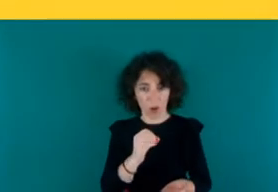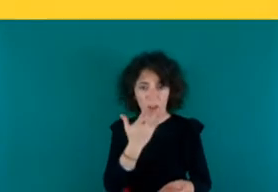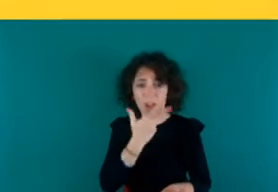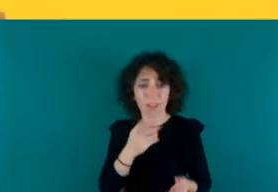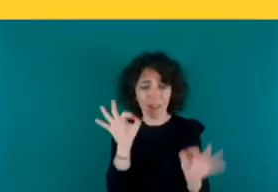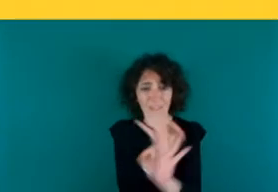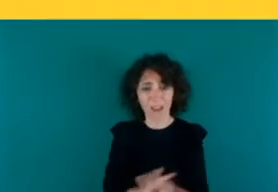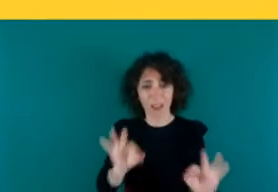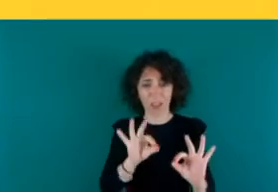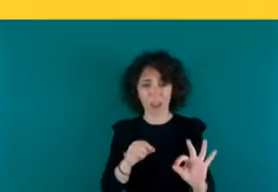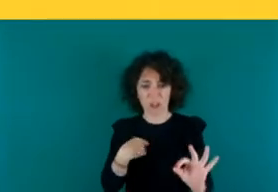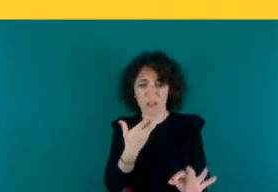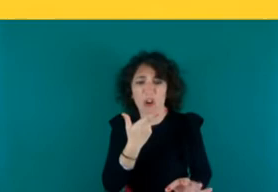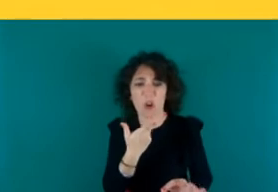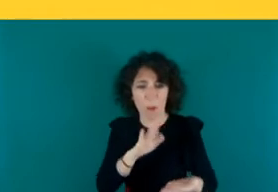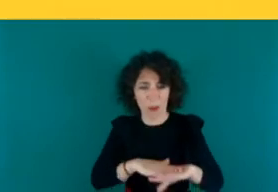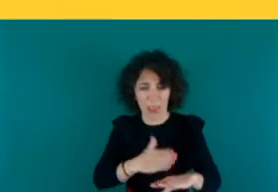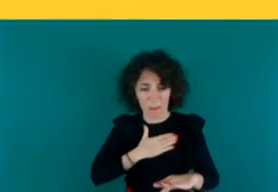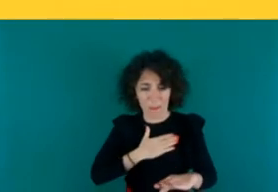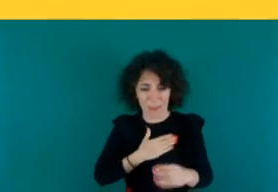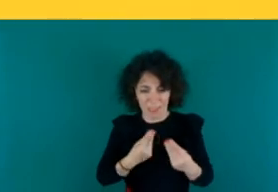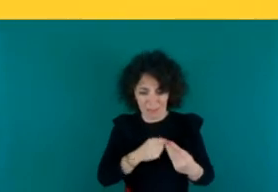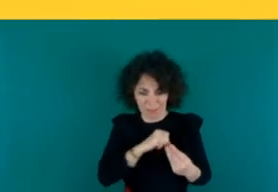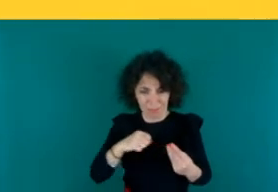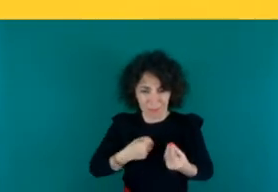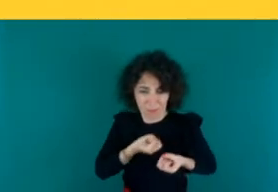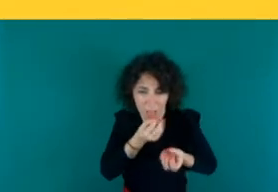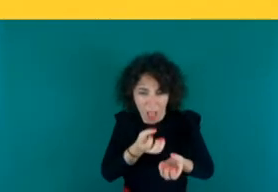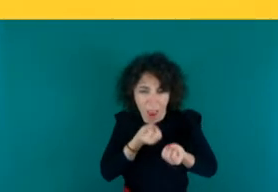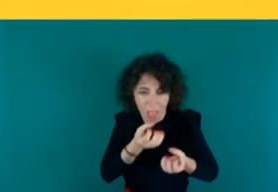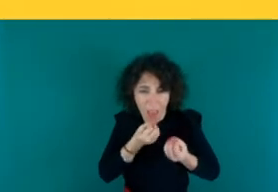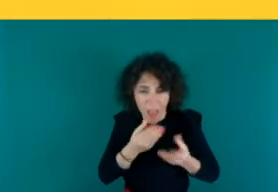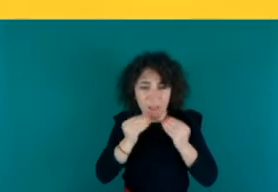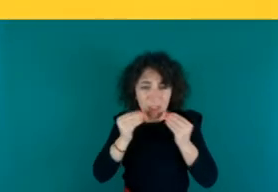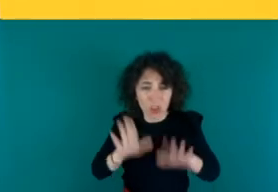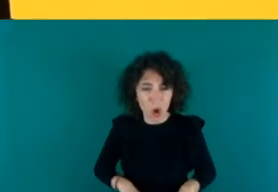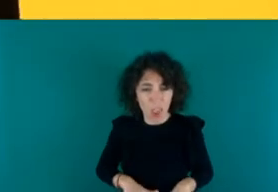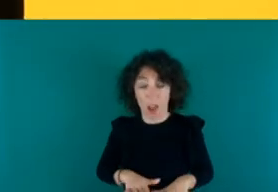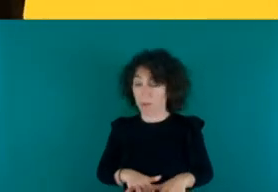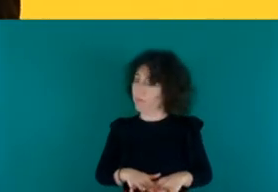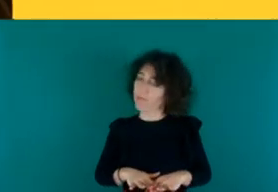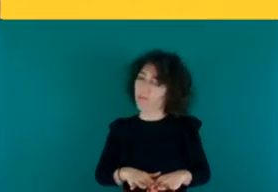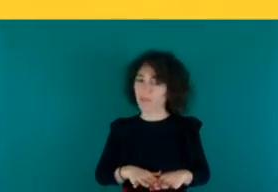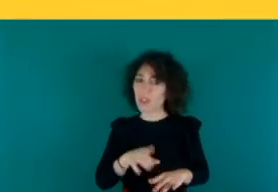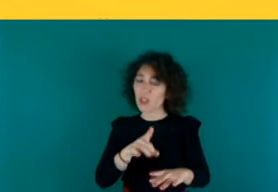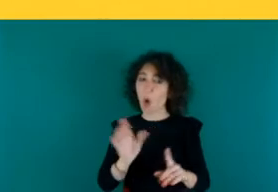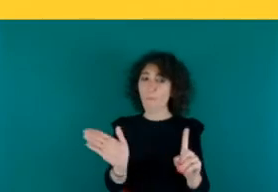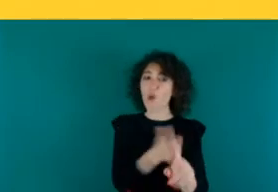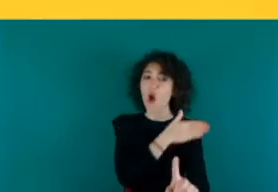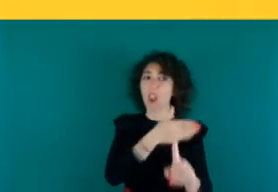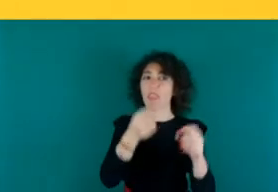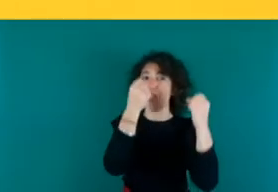¿De qué te conozco yo a ti para contarte mis intimidades, mi historia? Esto es violencia institucional.